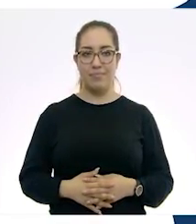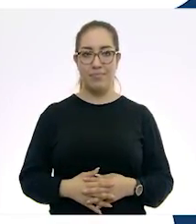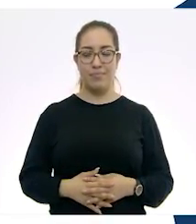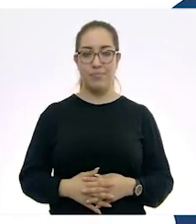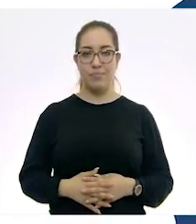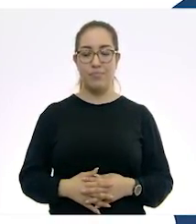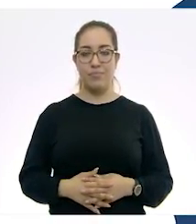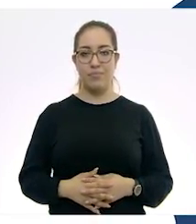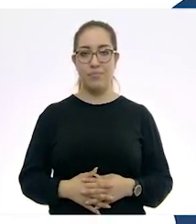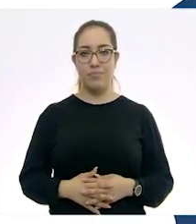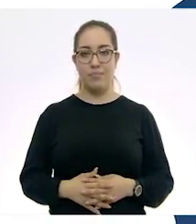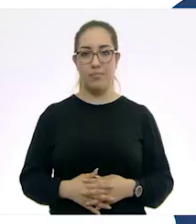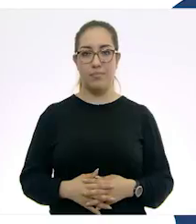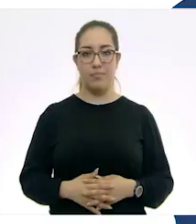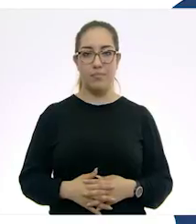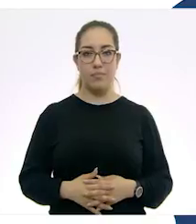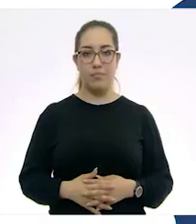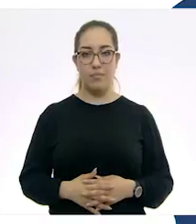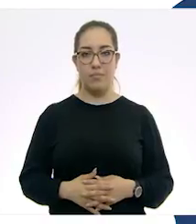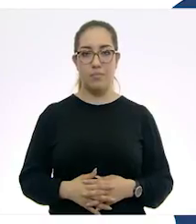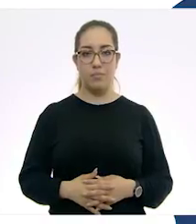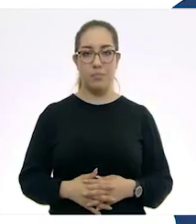.gov.mx.